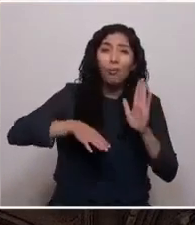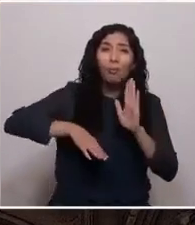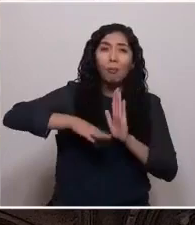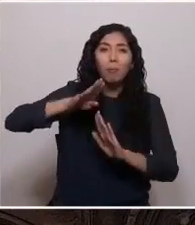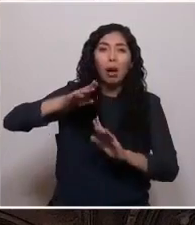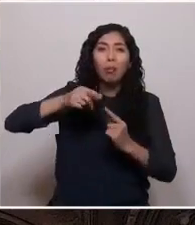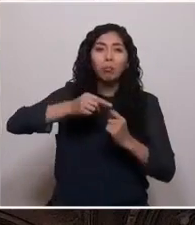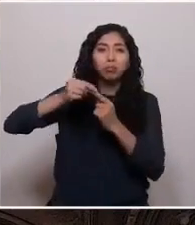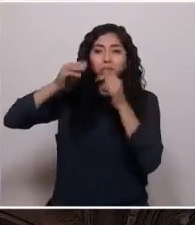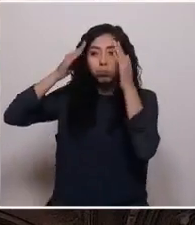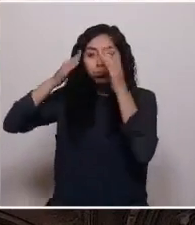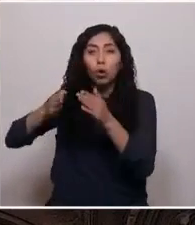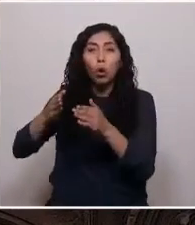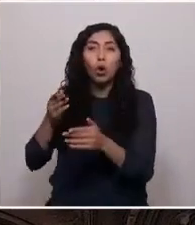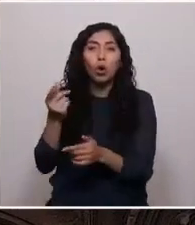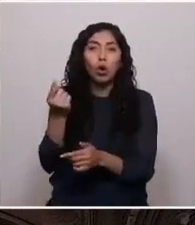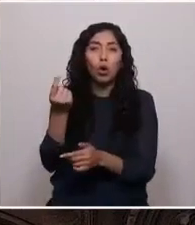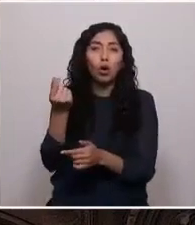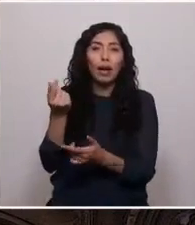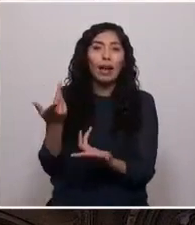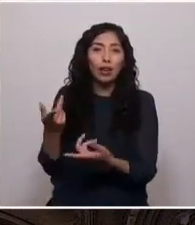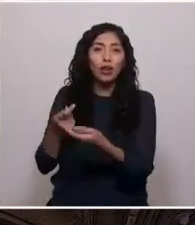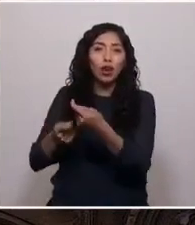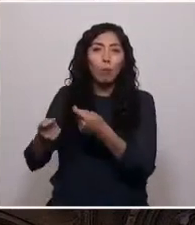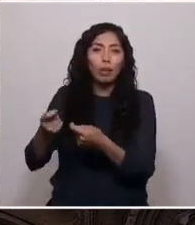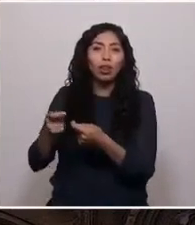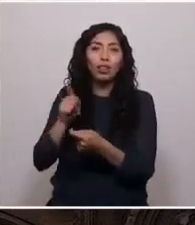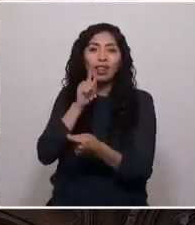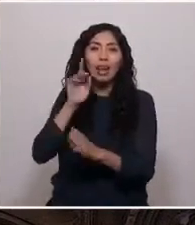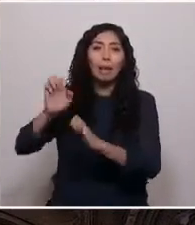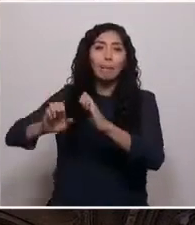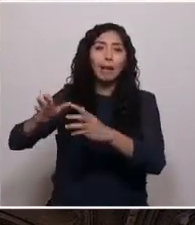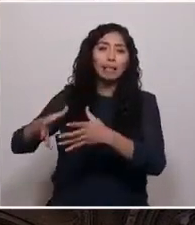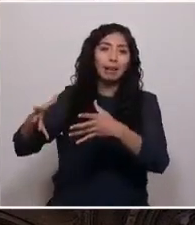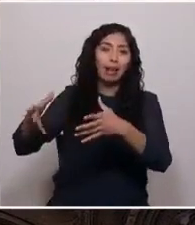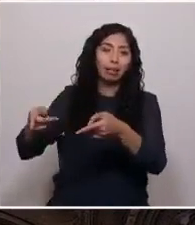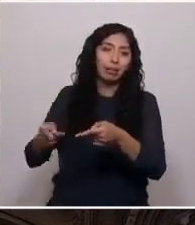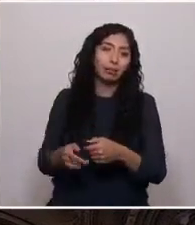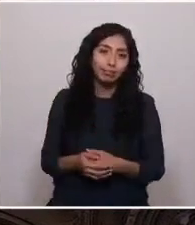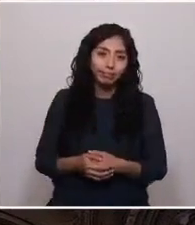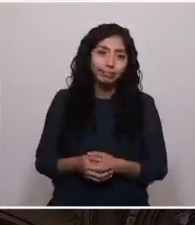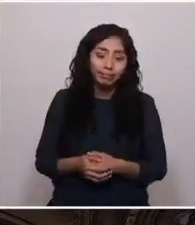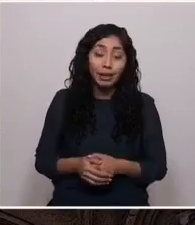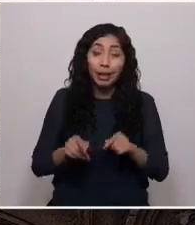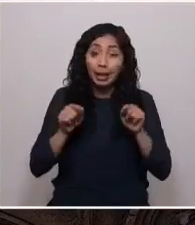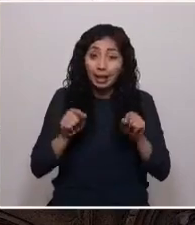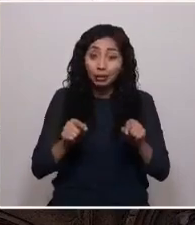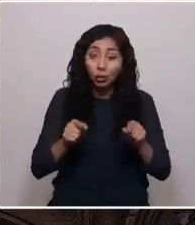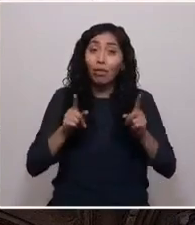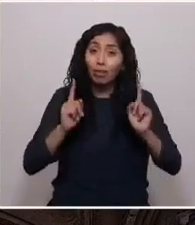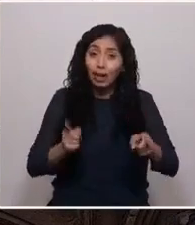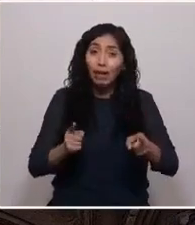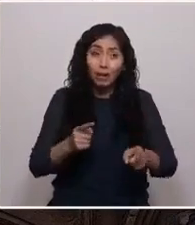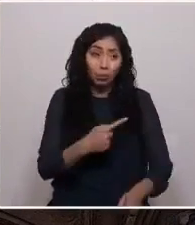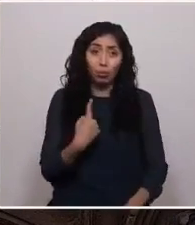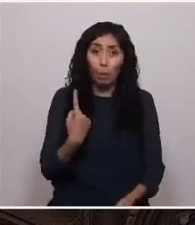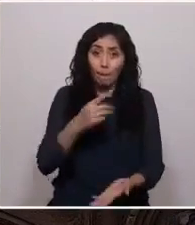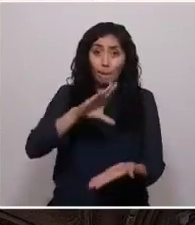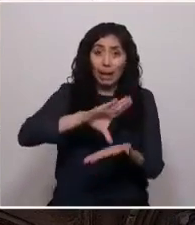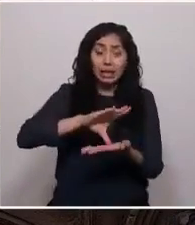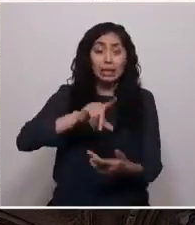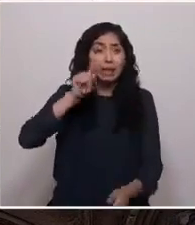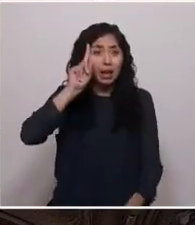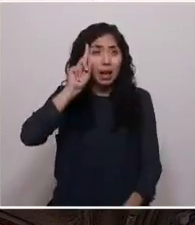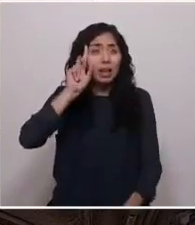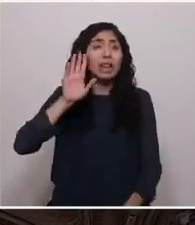de las grandes corporaciones. Y esto debe hacer reflexionar a nuestro país sobre su rol histórico.